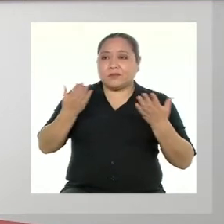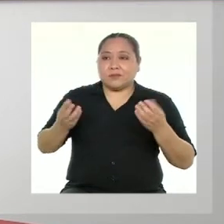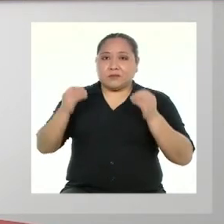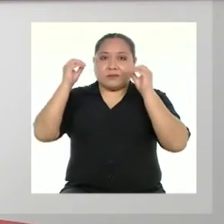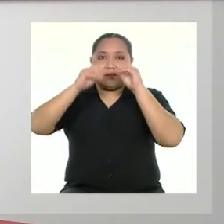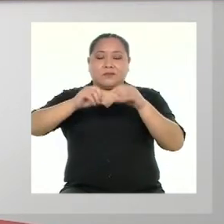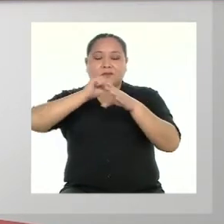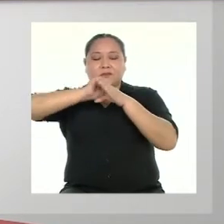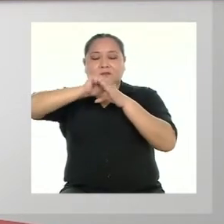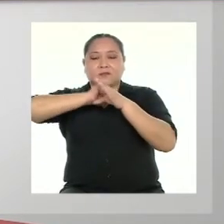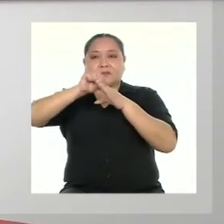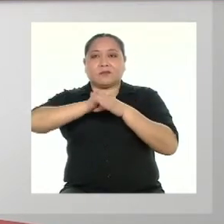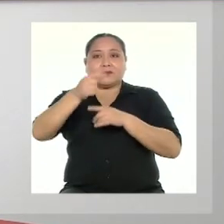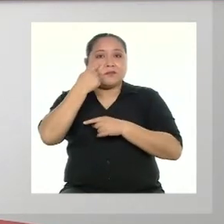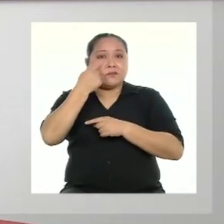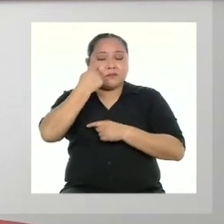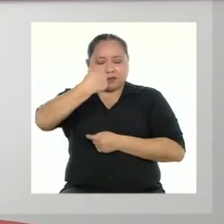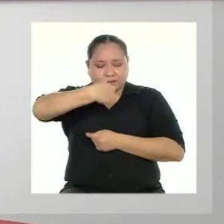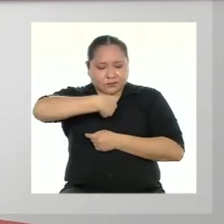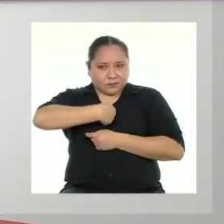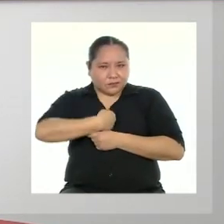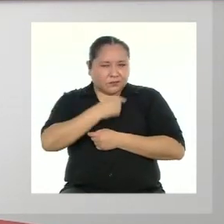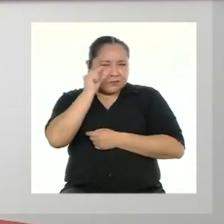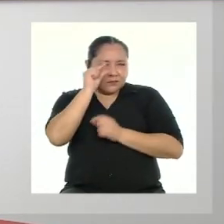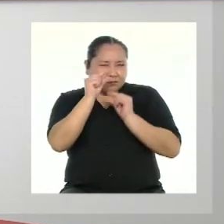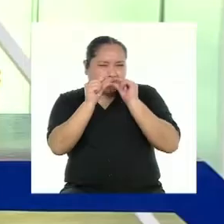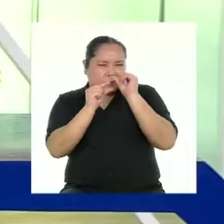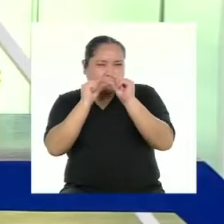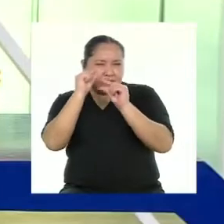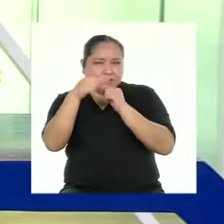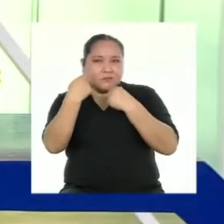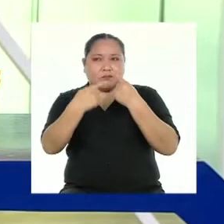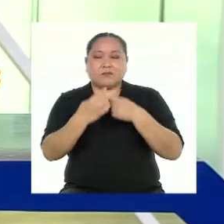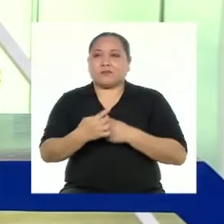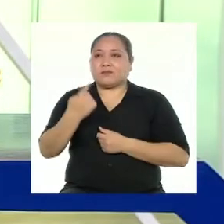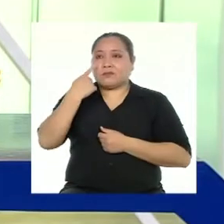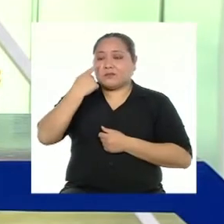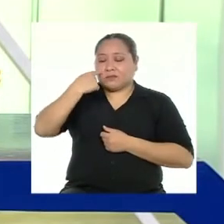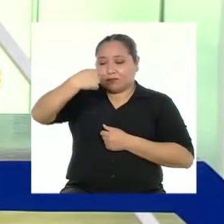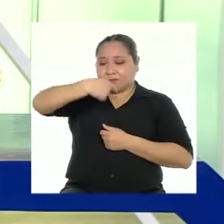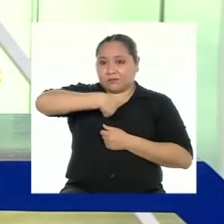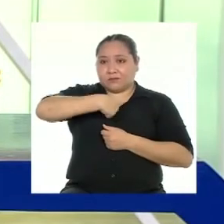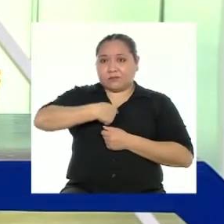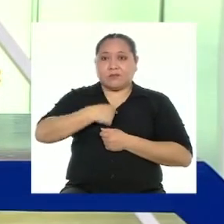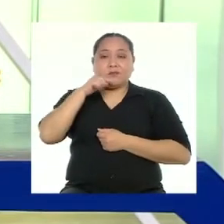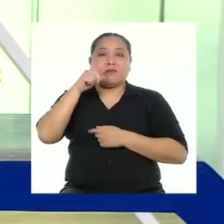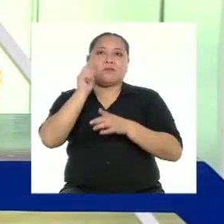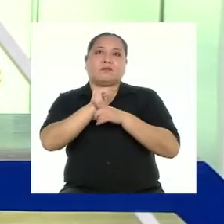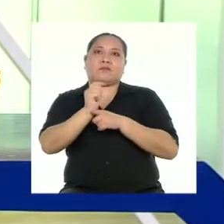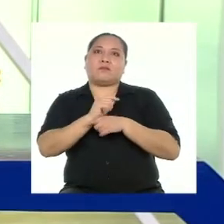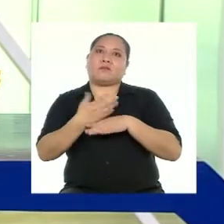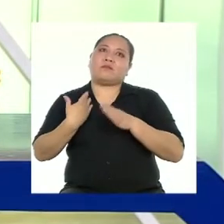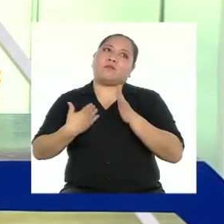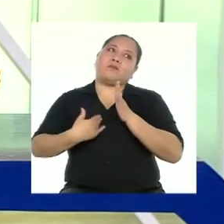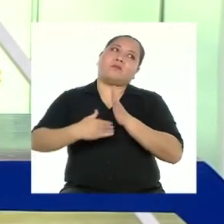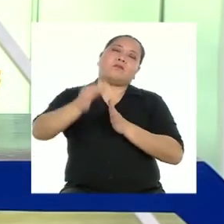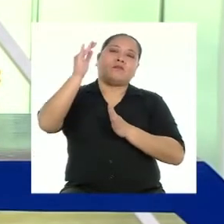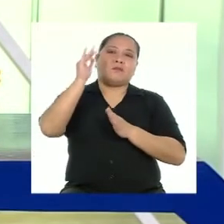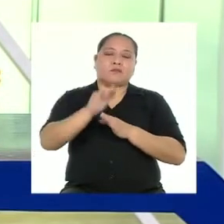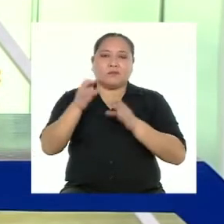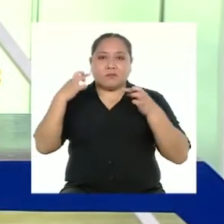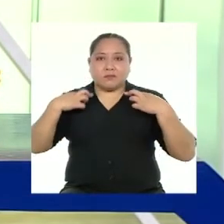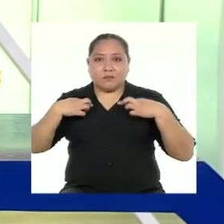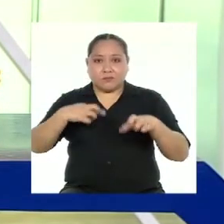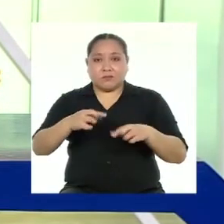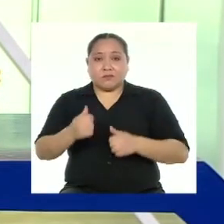poner en práctica para ir conociéndose un poquito más cada día. El autoconocimiento es una tarea de largo aliento que nos permitirá